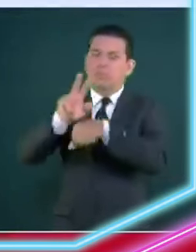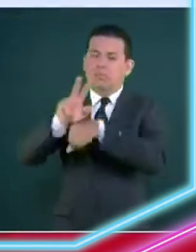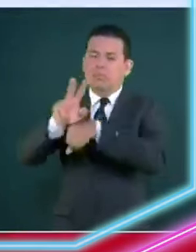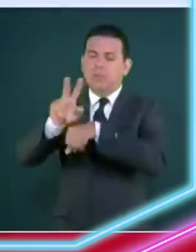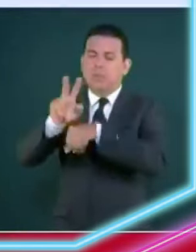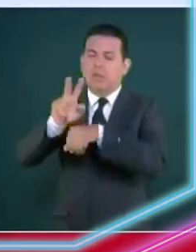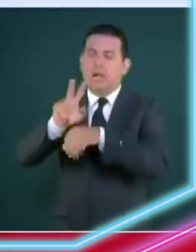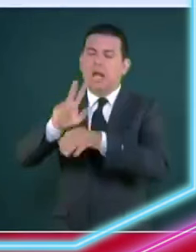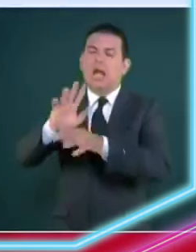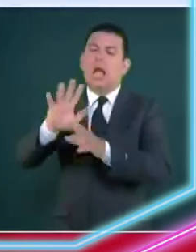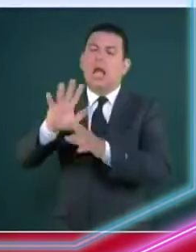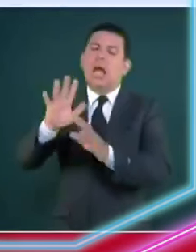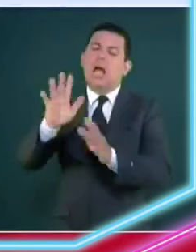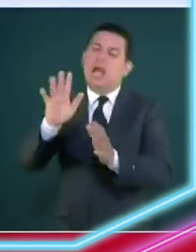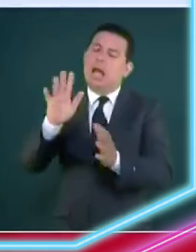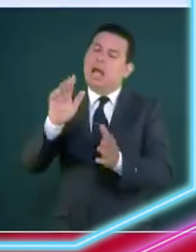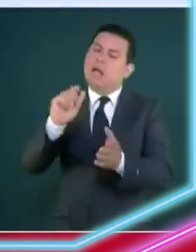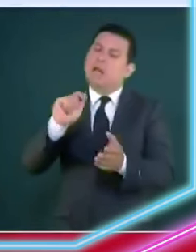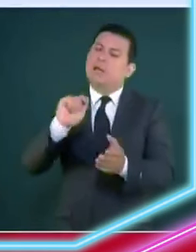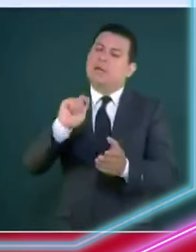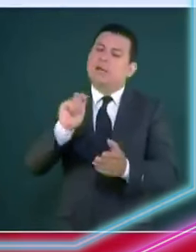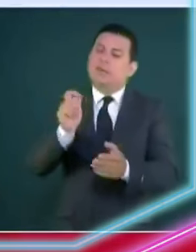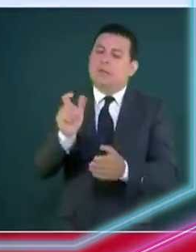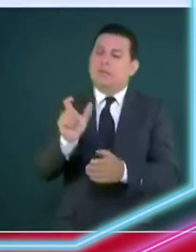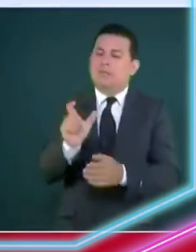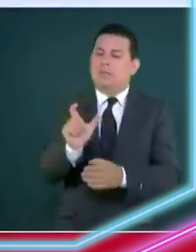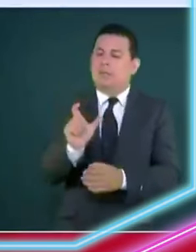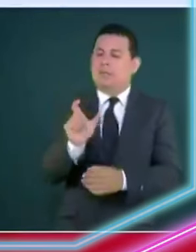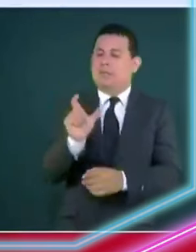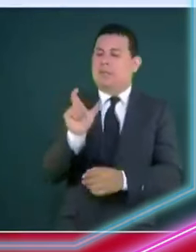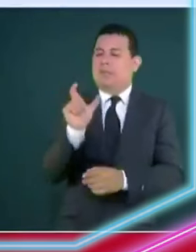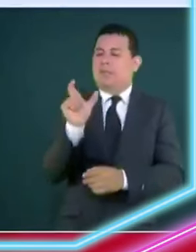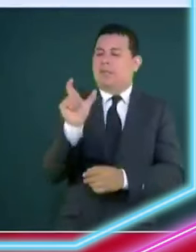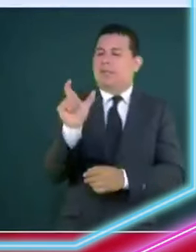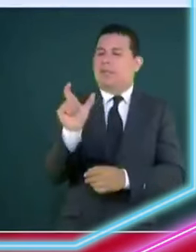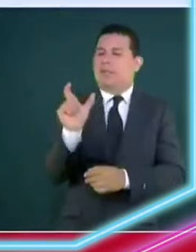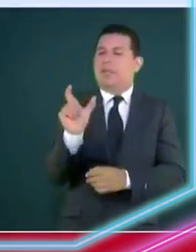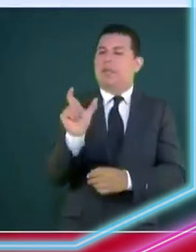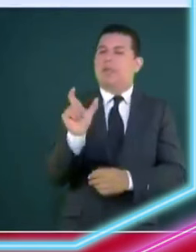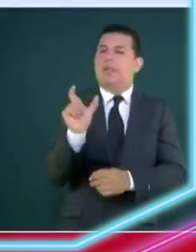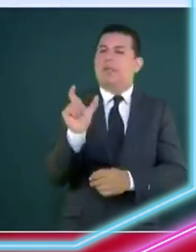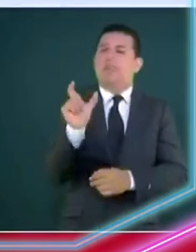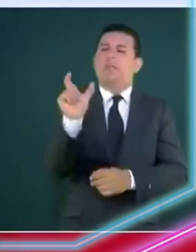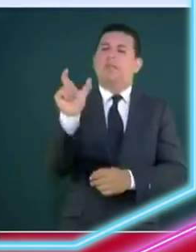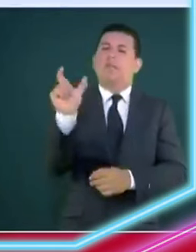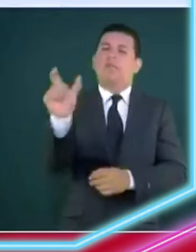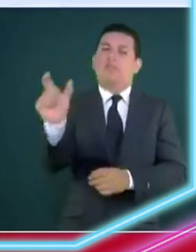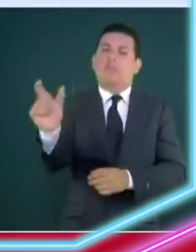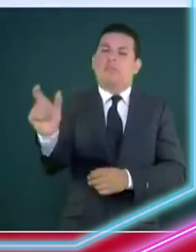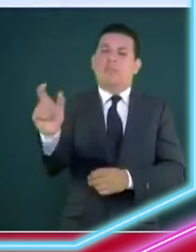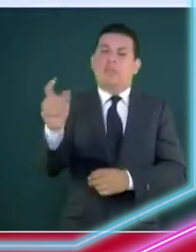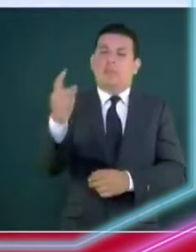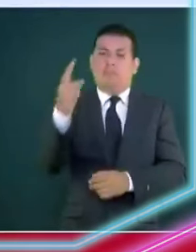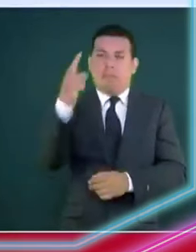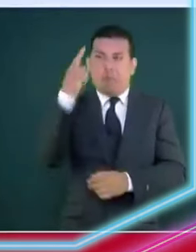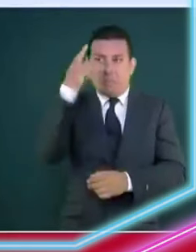hay más resulta que este programa que mencionó alicia bárcena pues todavía trae entre ojos trae entre ojos a otros dos países